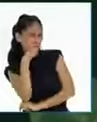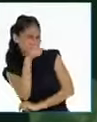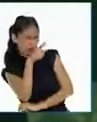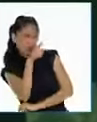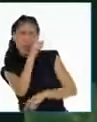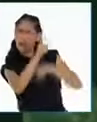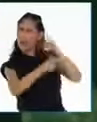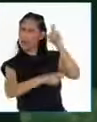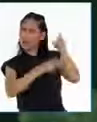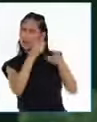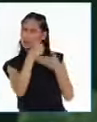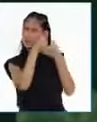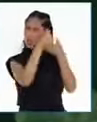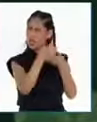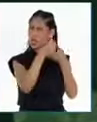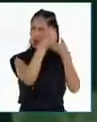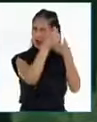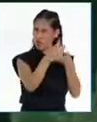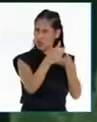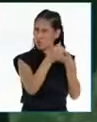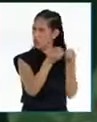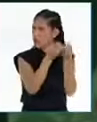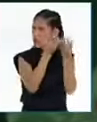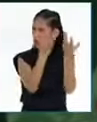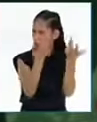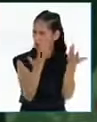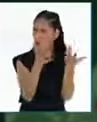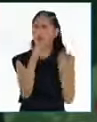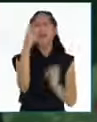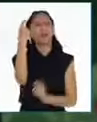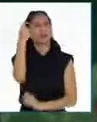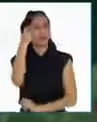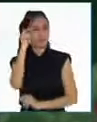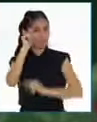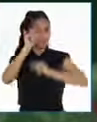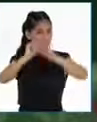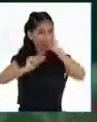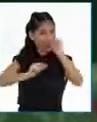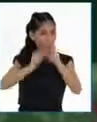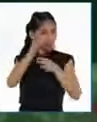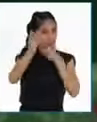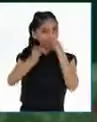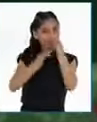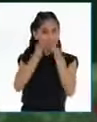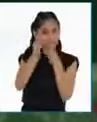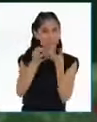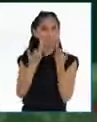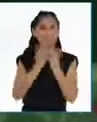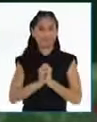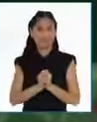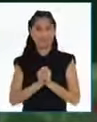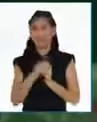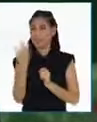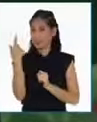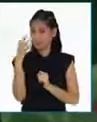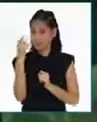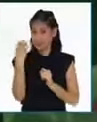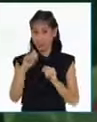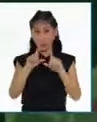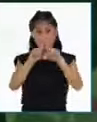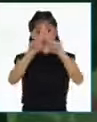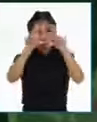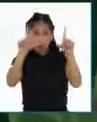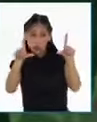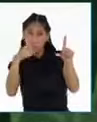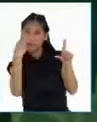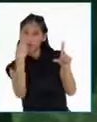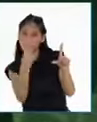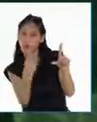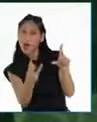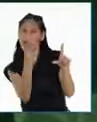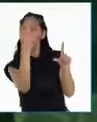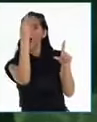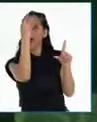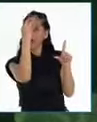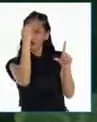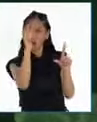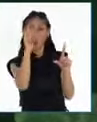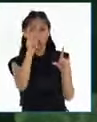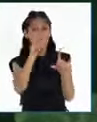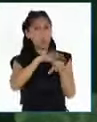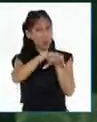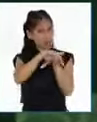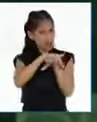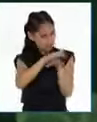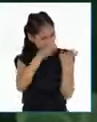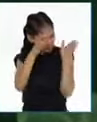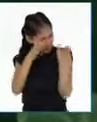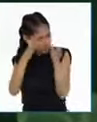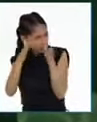a responder estas preguntas poco a poco. Les explico. En cada programa iremos aprendiendo más sobre la toma de decisiones